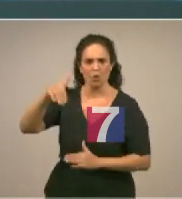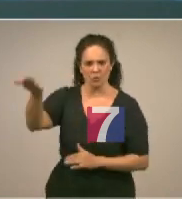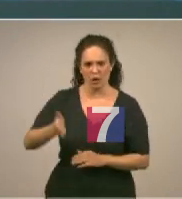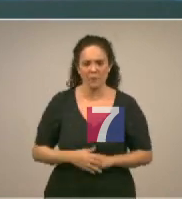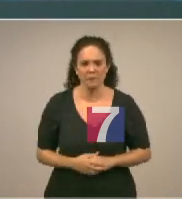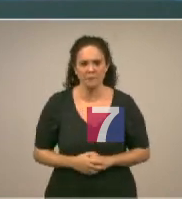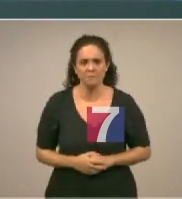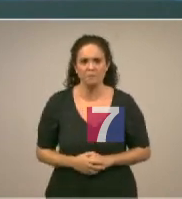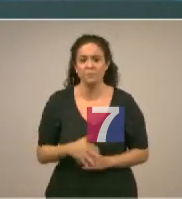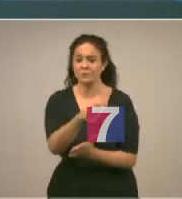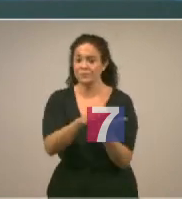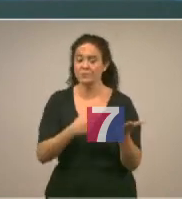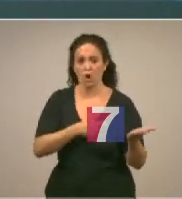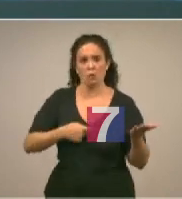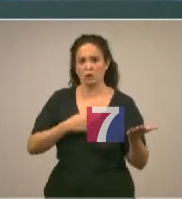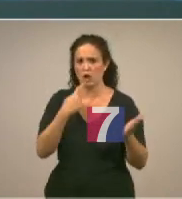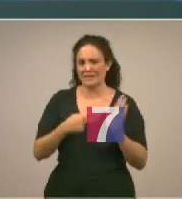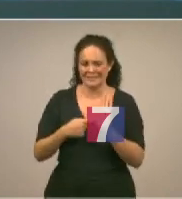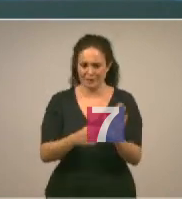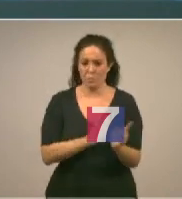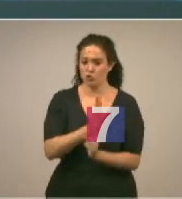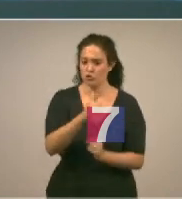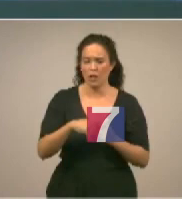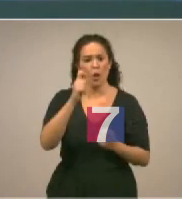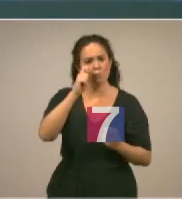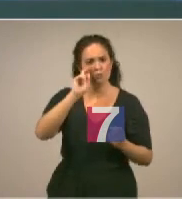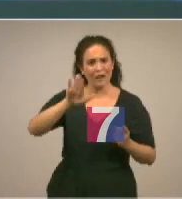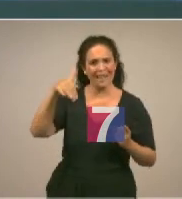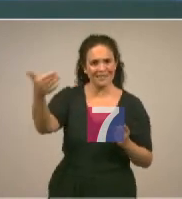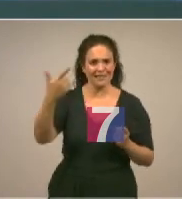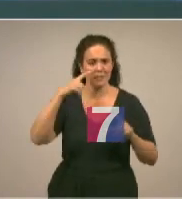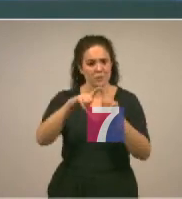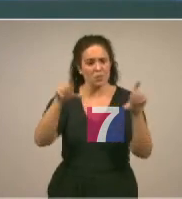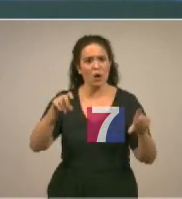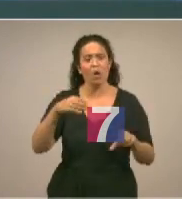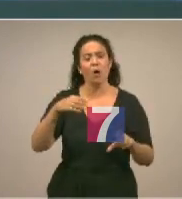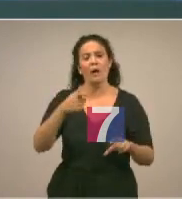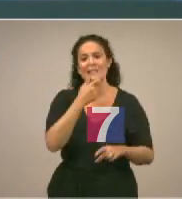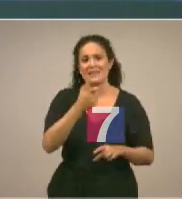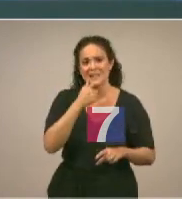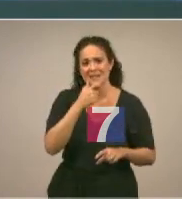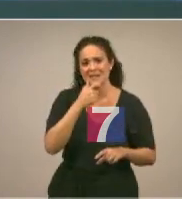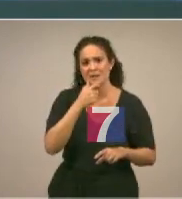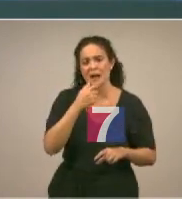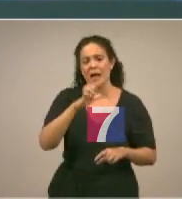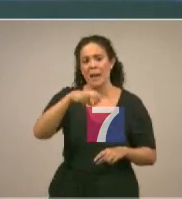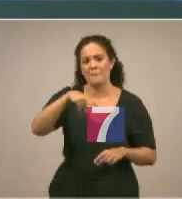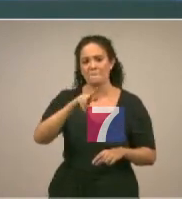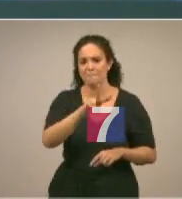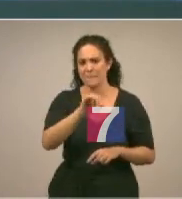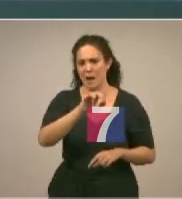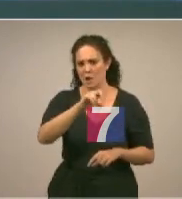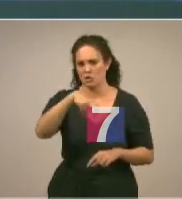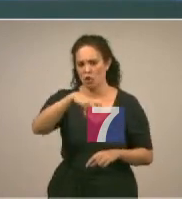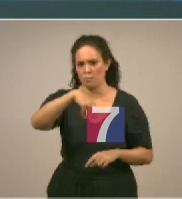información la ha evaluado la comisión se basa tanto en la auditoría externa realizada por la empresa británica Ricardo Environment como en la